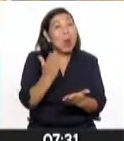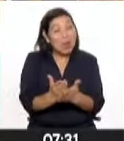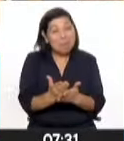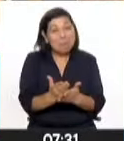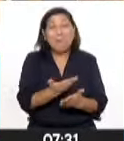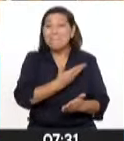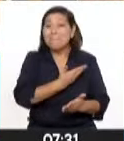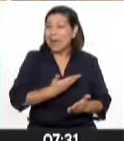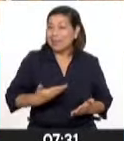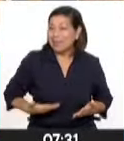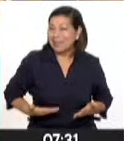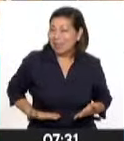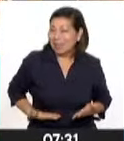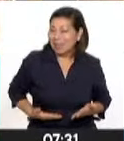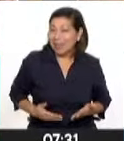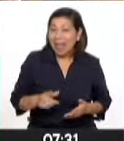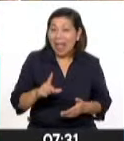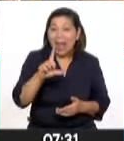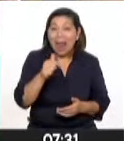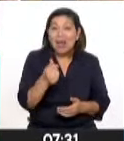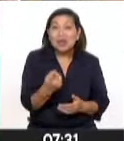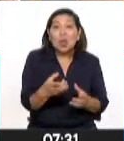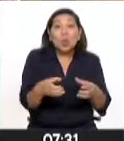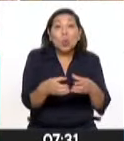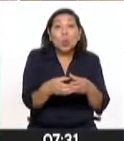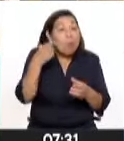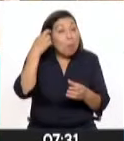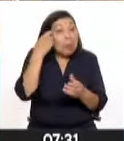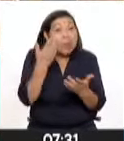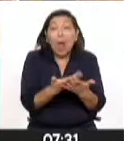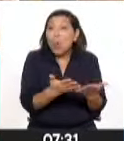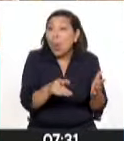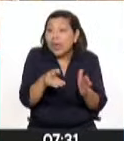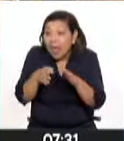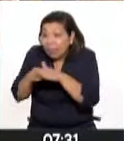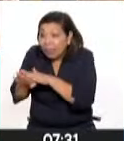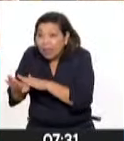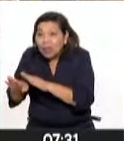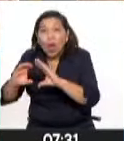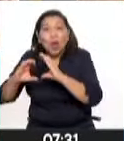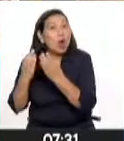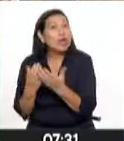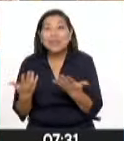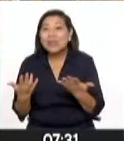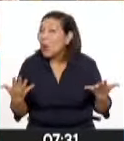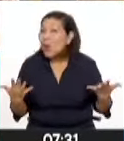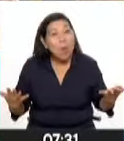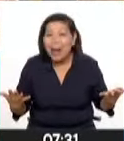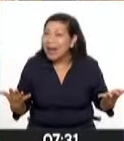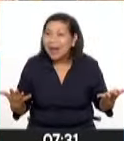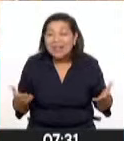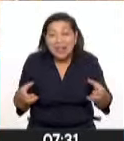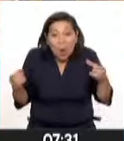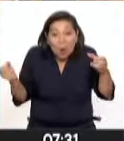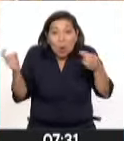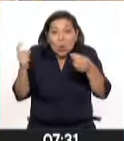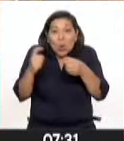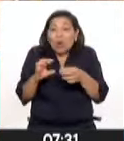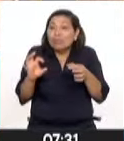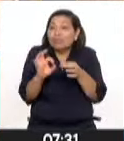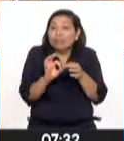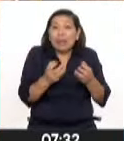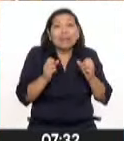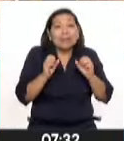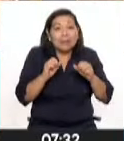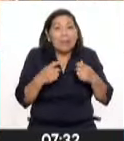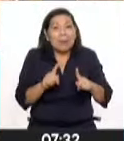Lazo ha estado bastante solitario a nivel congresal. No ha podido formar alianzas sólidas que